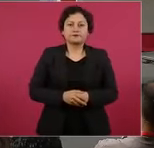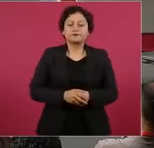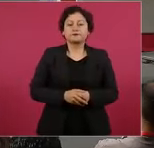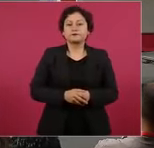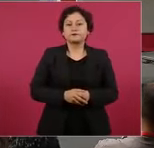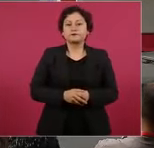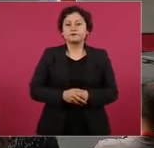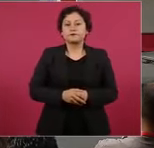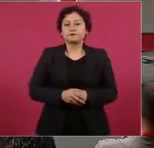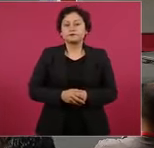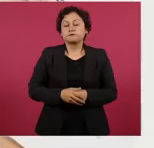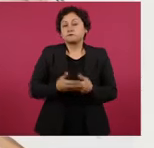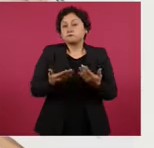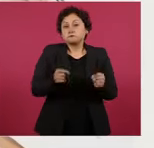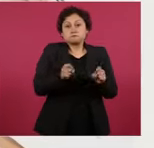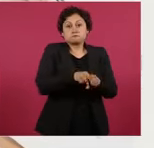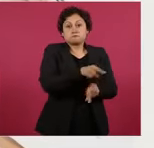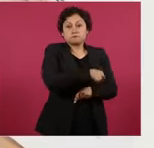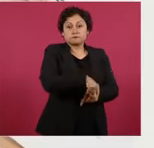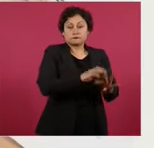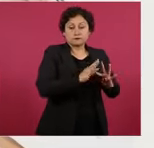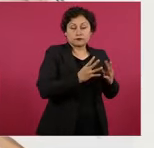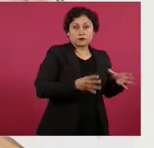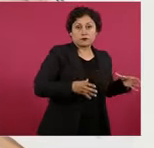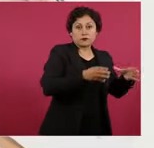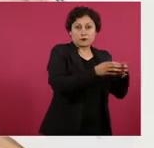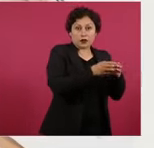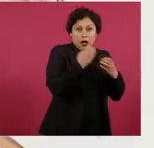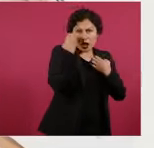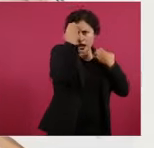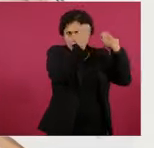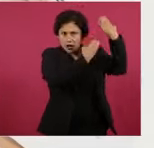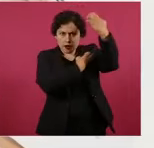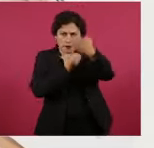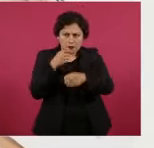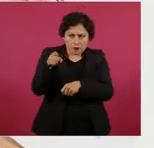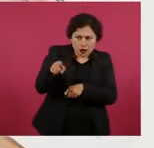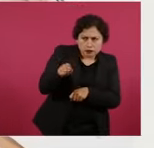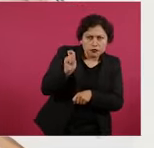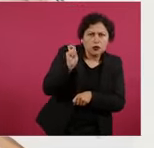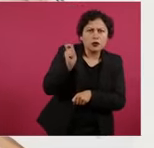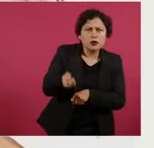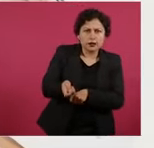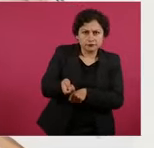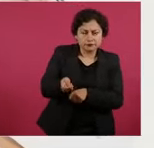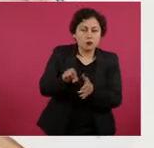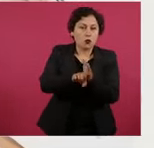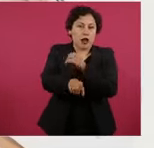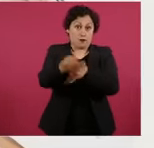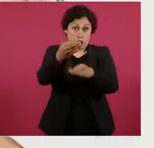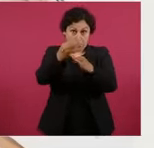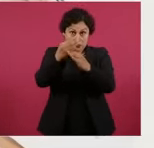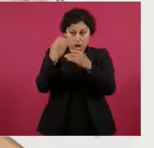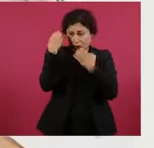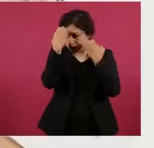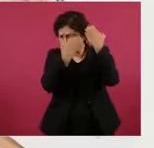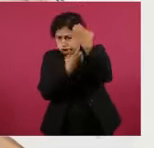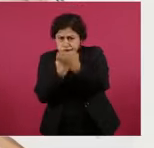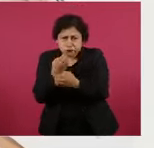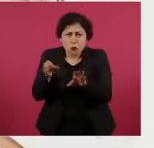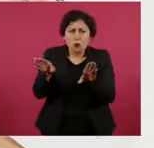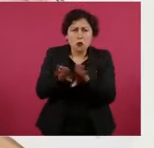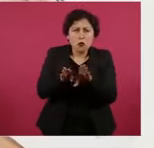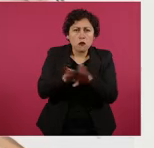lado, una evaluación del desempeño, cómo funciona con los funcionarios públicos. ¿Qué pasa actualmente? Una vez